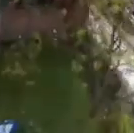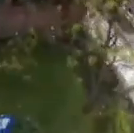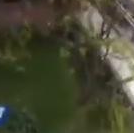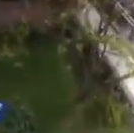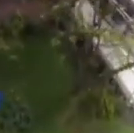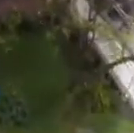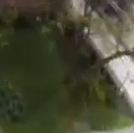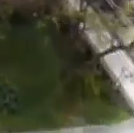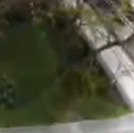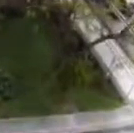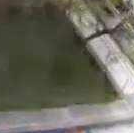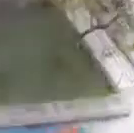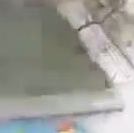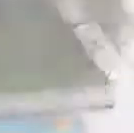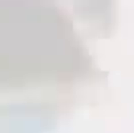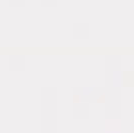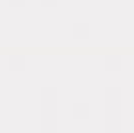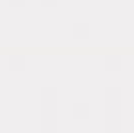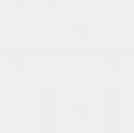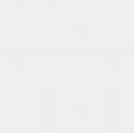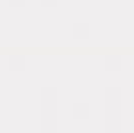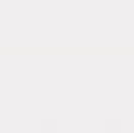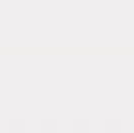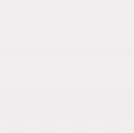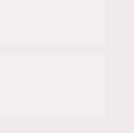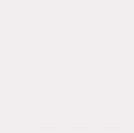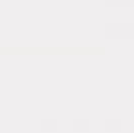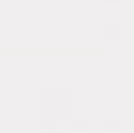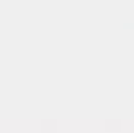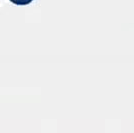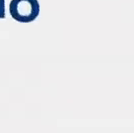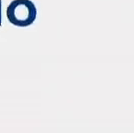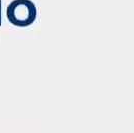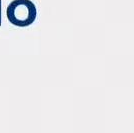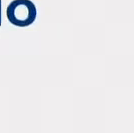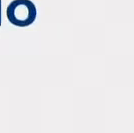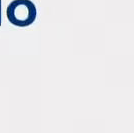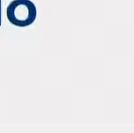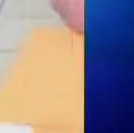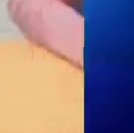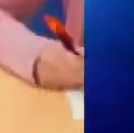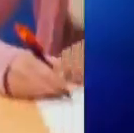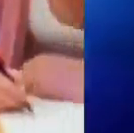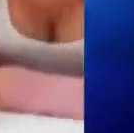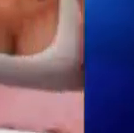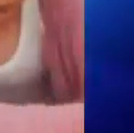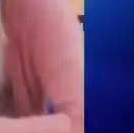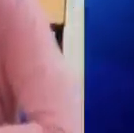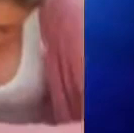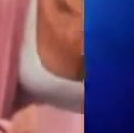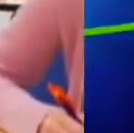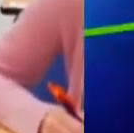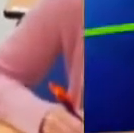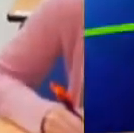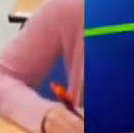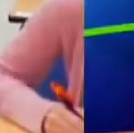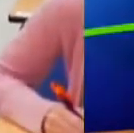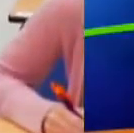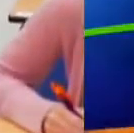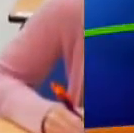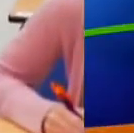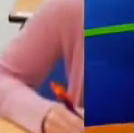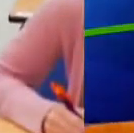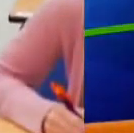de Administración Pública. ESAPE. Formando líderes. Para el buen gobierno. Que levante la mano el que quiera ser un buen